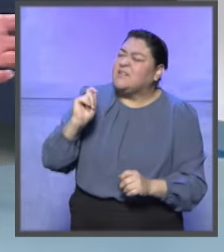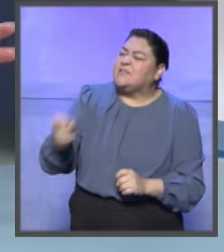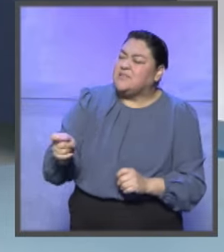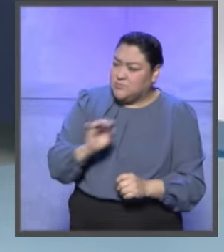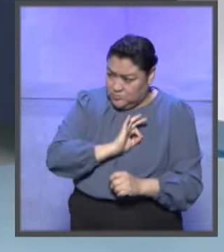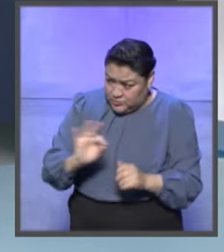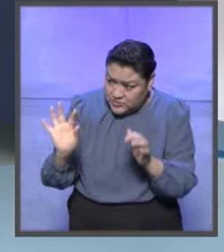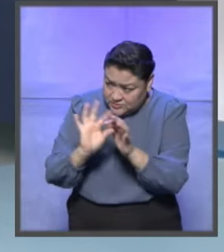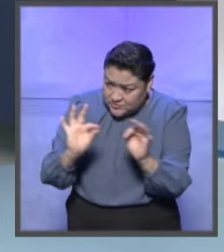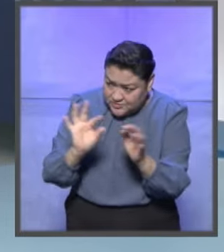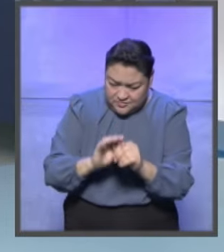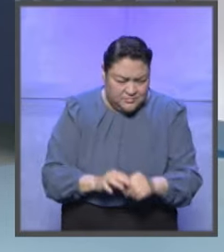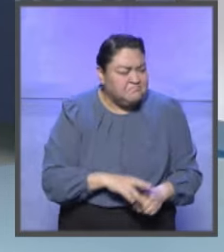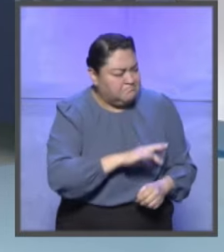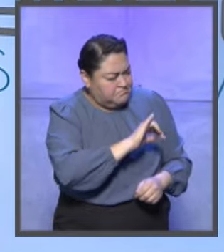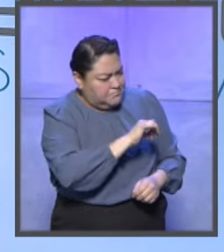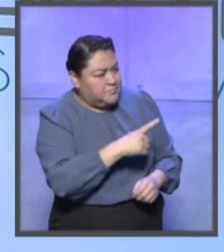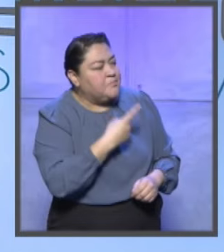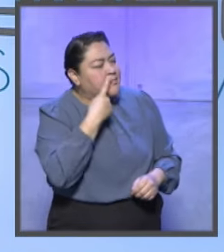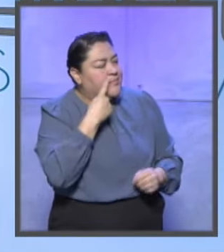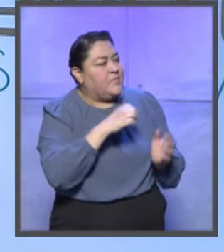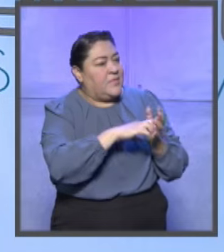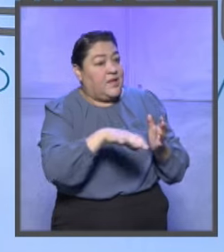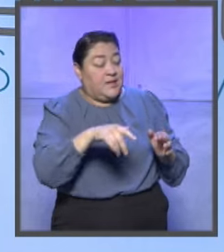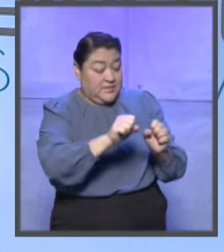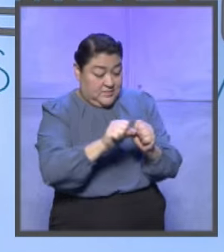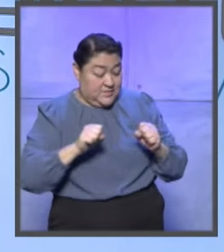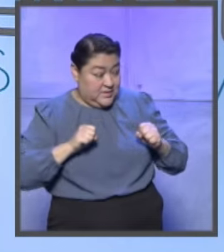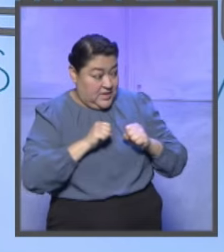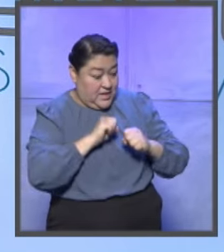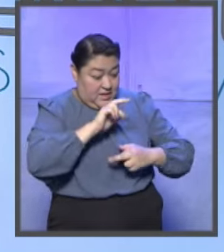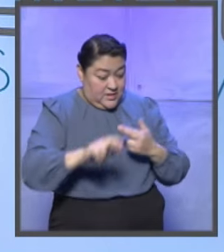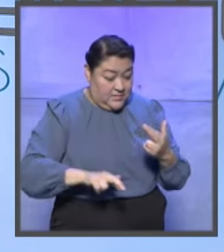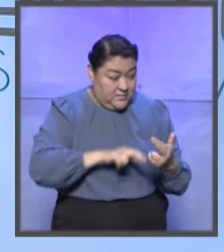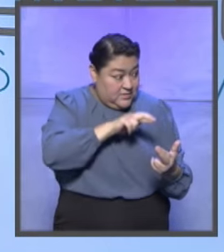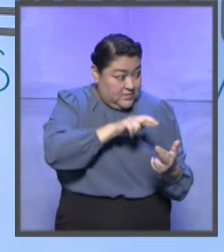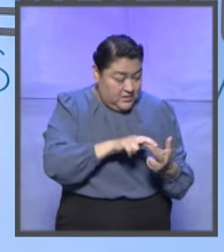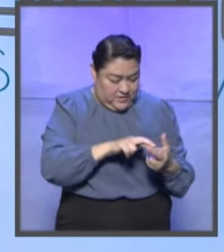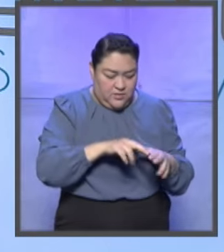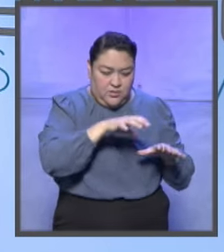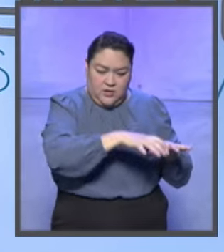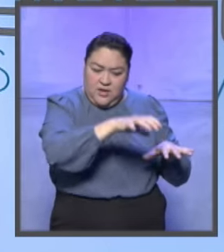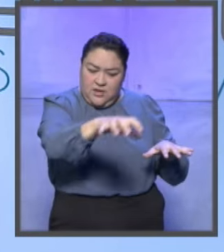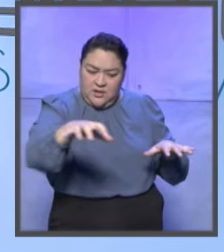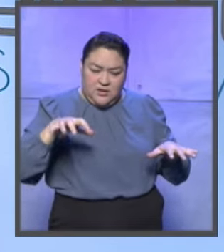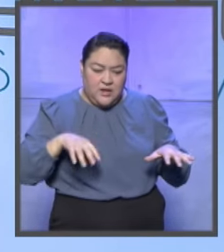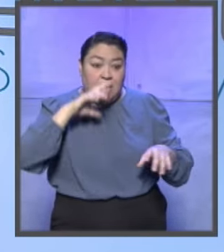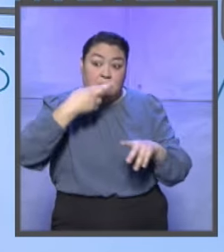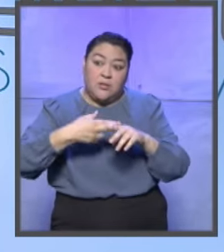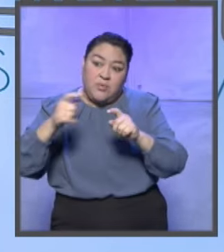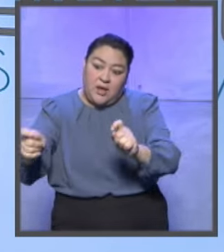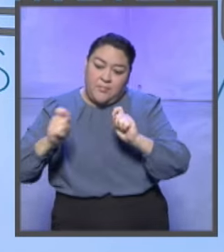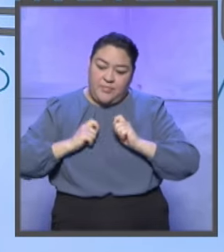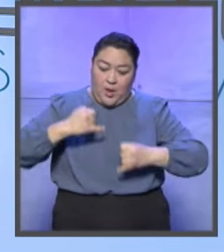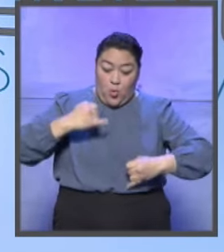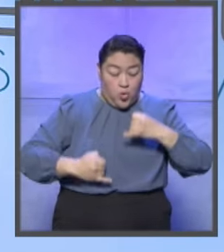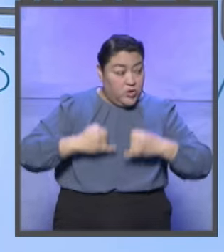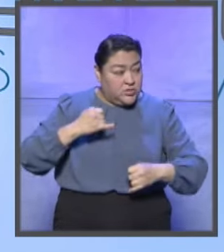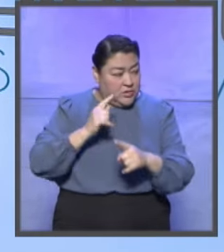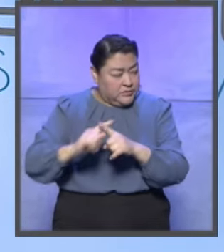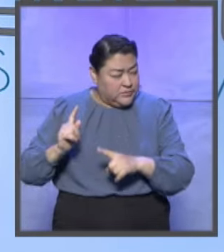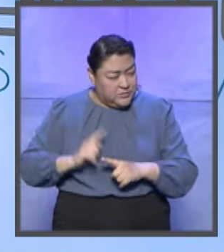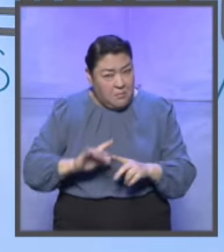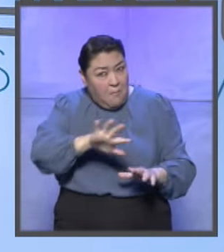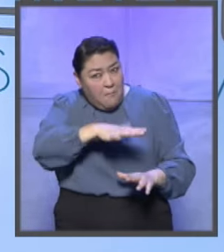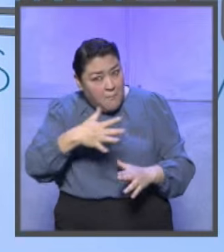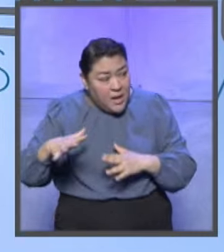definir en breves palabras. Yo creo que las salas regionales ventilan una cantidad que va más allá del sesenta, setenta